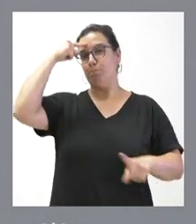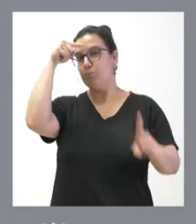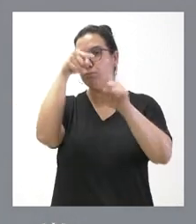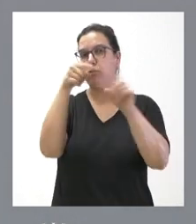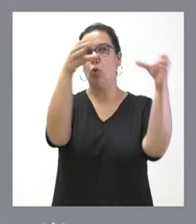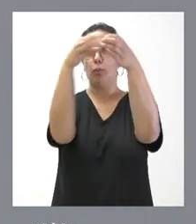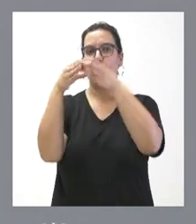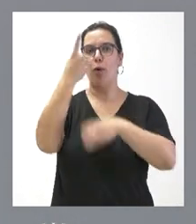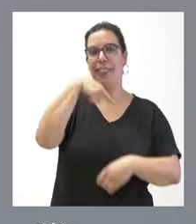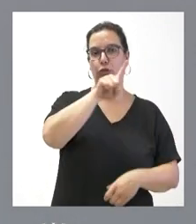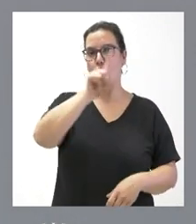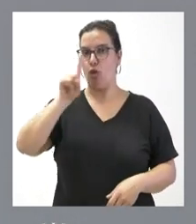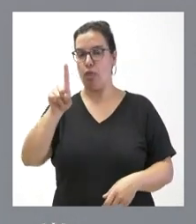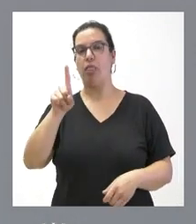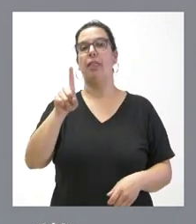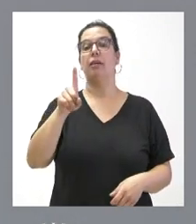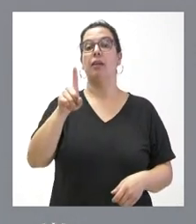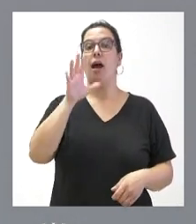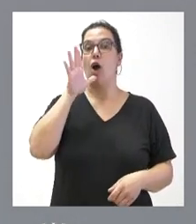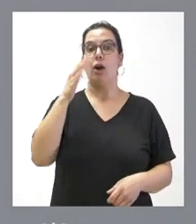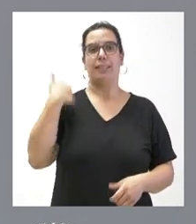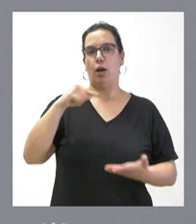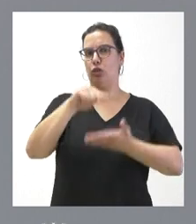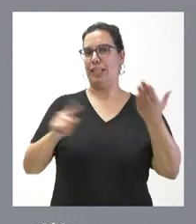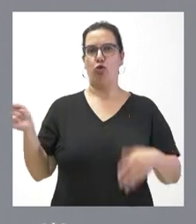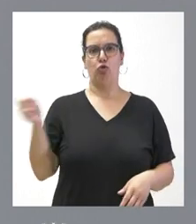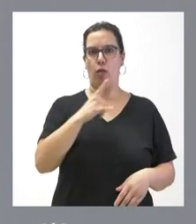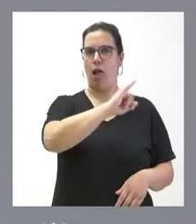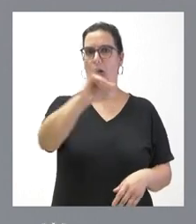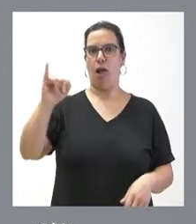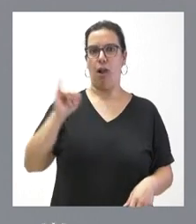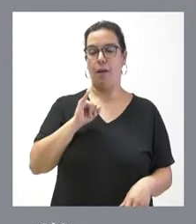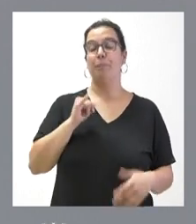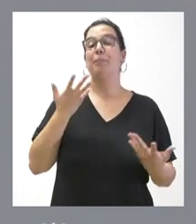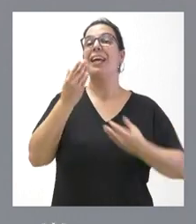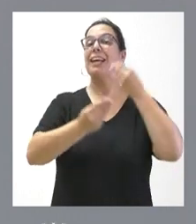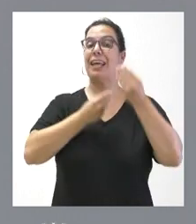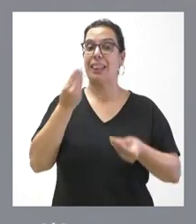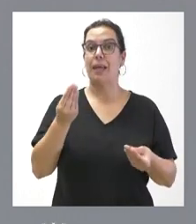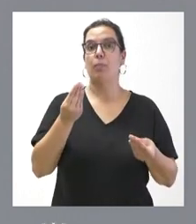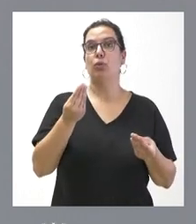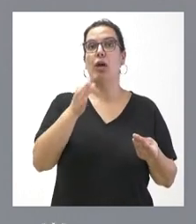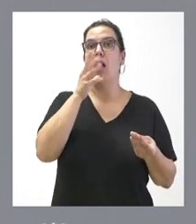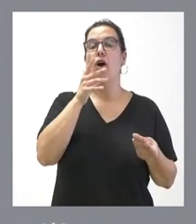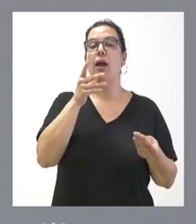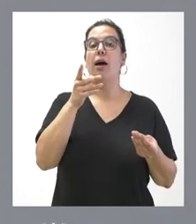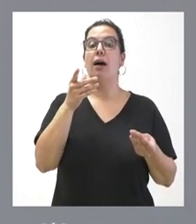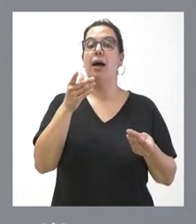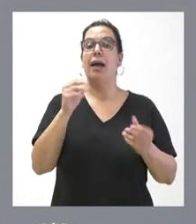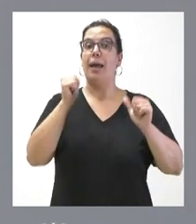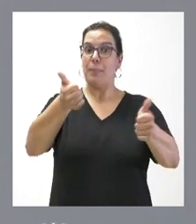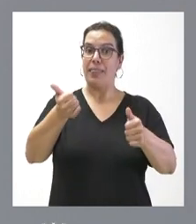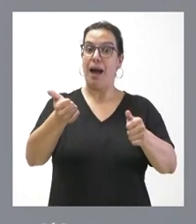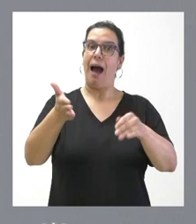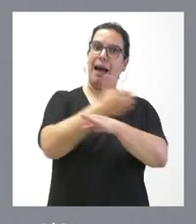cuadrillas, se han completado la contratación de todas ellas. Estas lo que hacemos es comunicar su contratación, pero están operativas desde